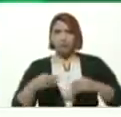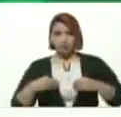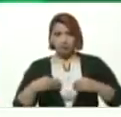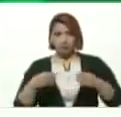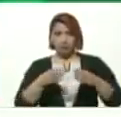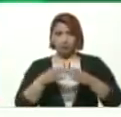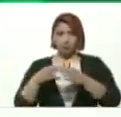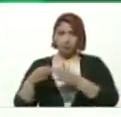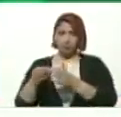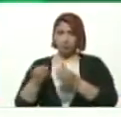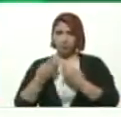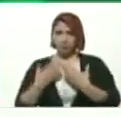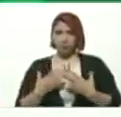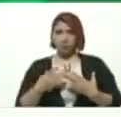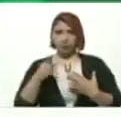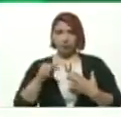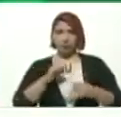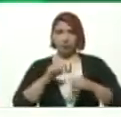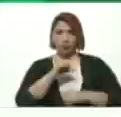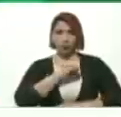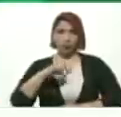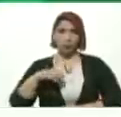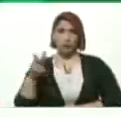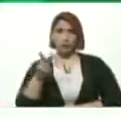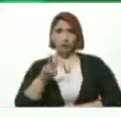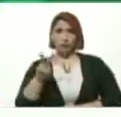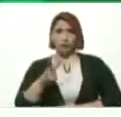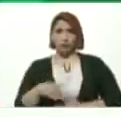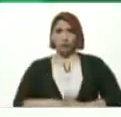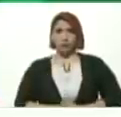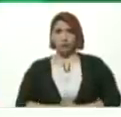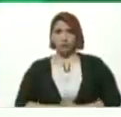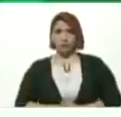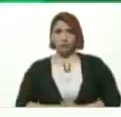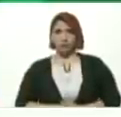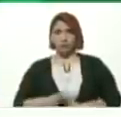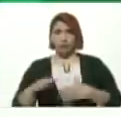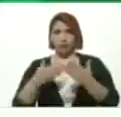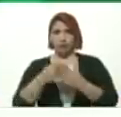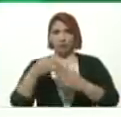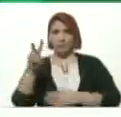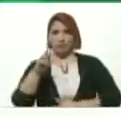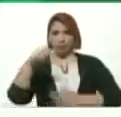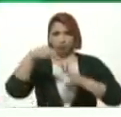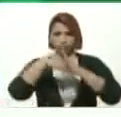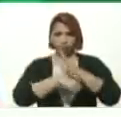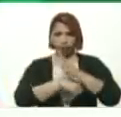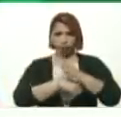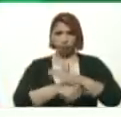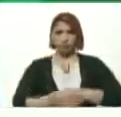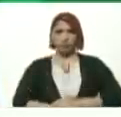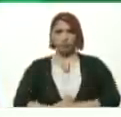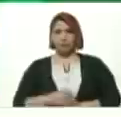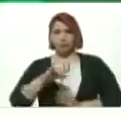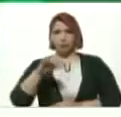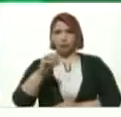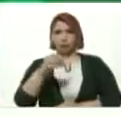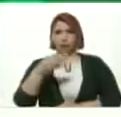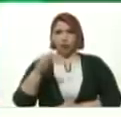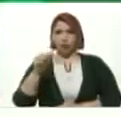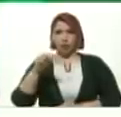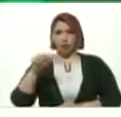equipo Y el movimiento Somos Venezuela A la Venezuela Profunda A la Venezuela Profunda Johanna Carrillo